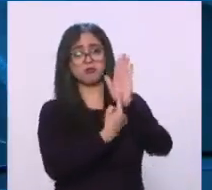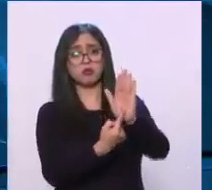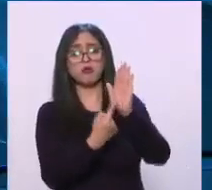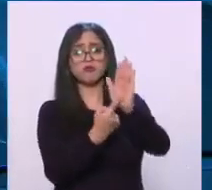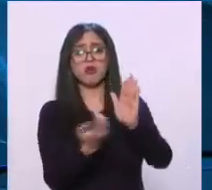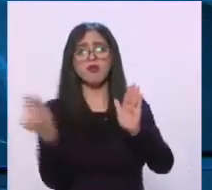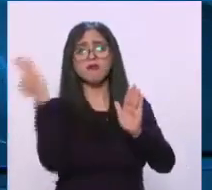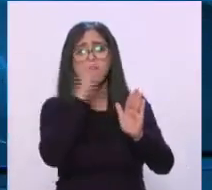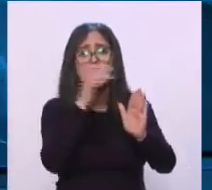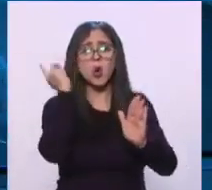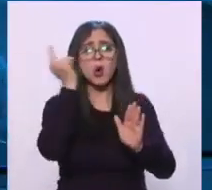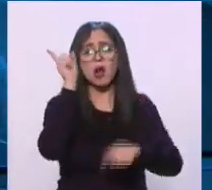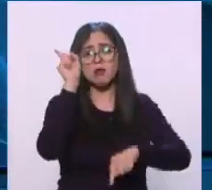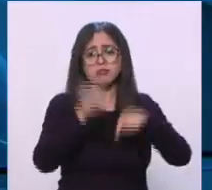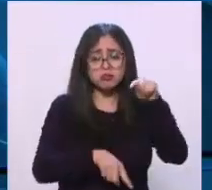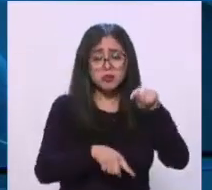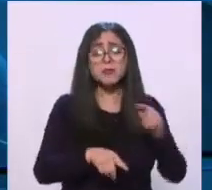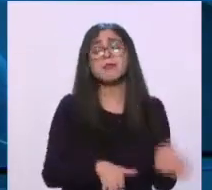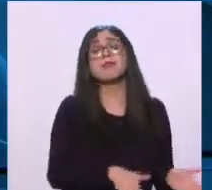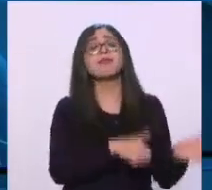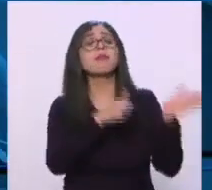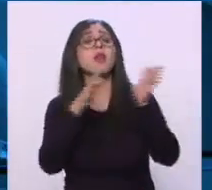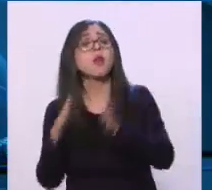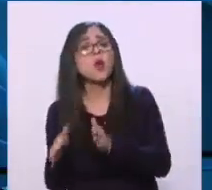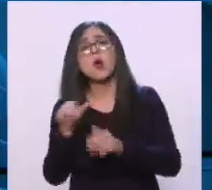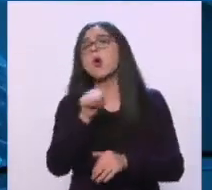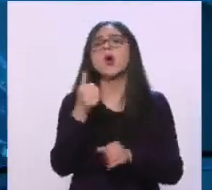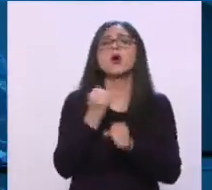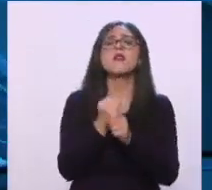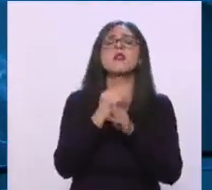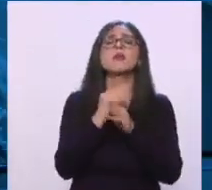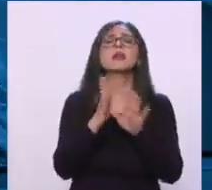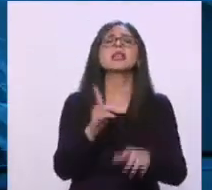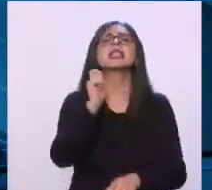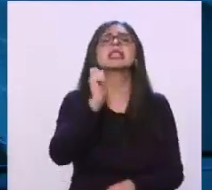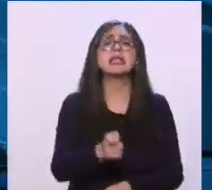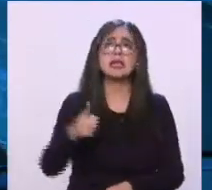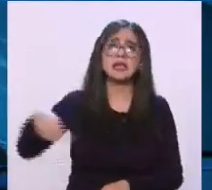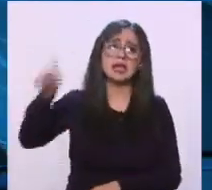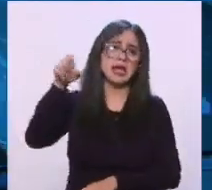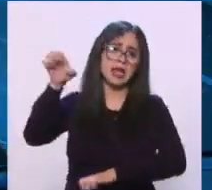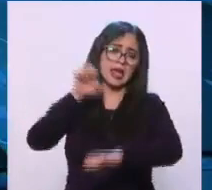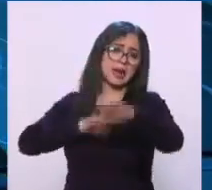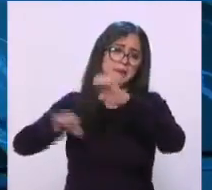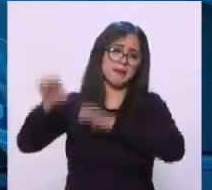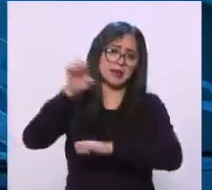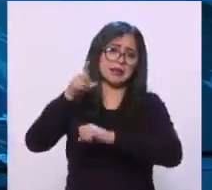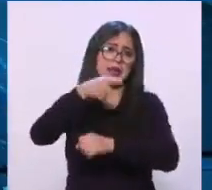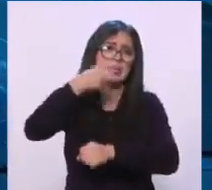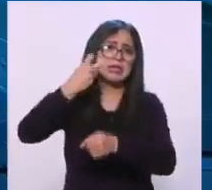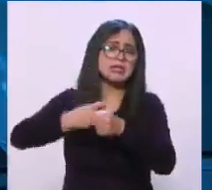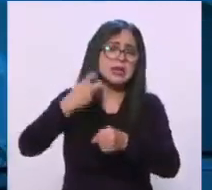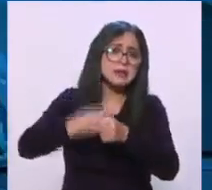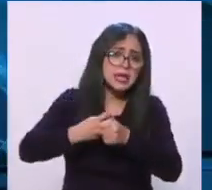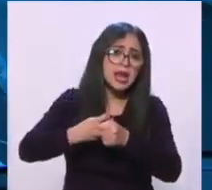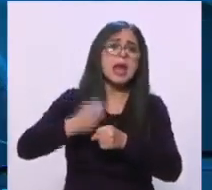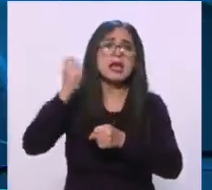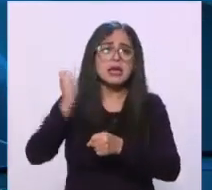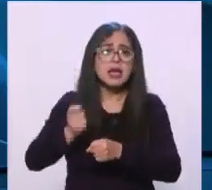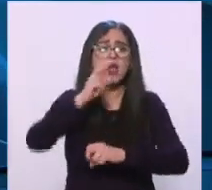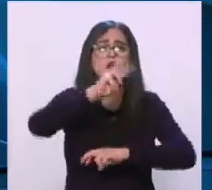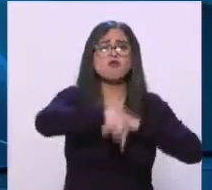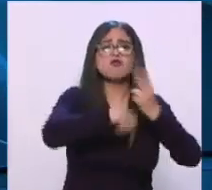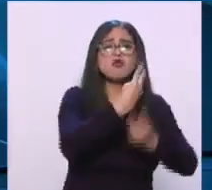Otro tema que también fue tendencia es el de una cervecera, que dime, al parecer, pues acudió a la